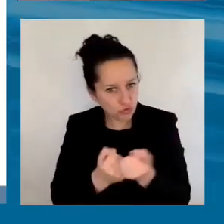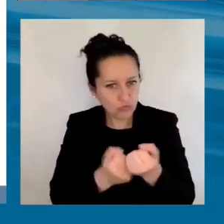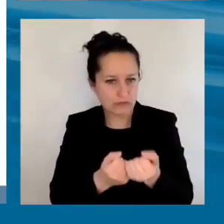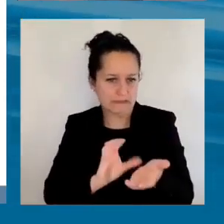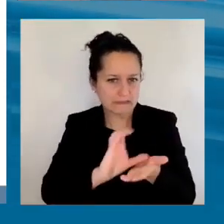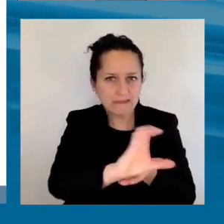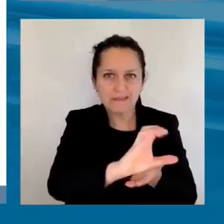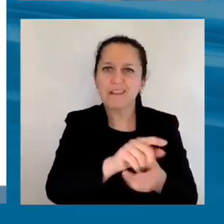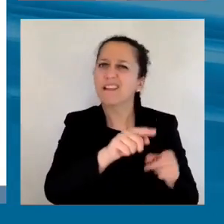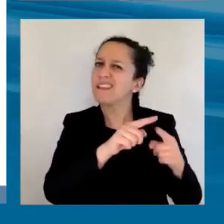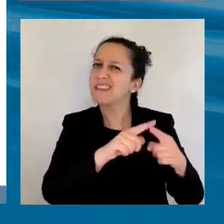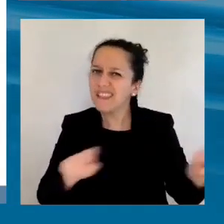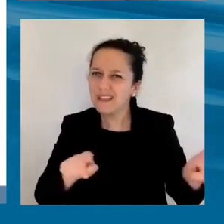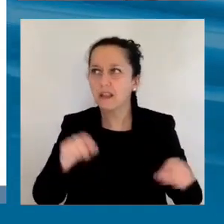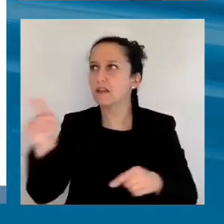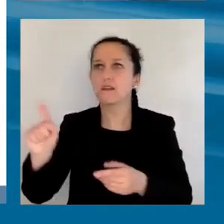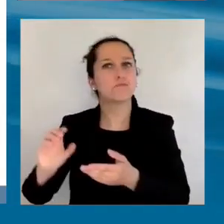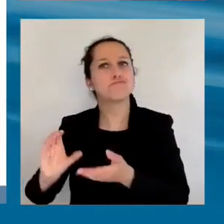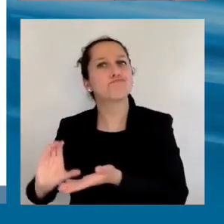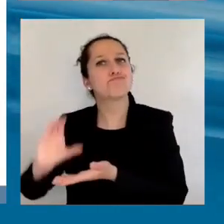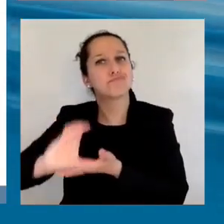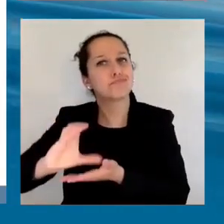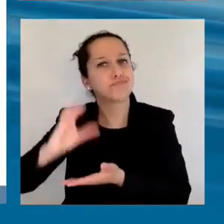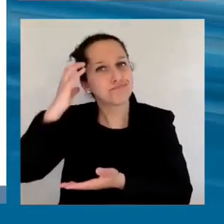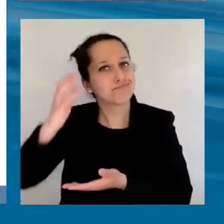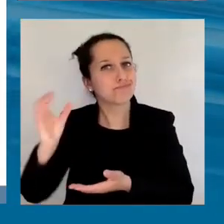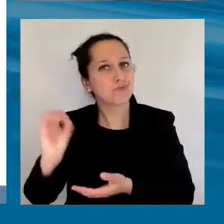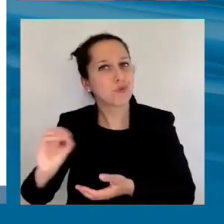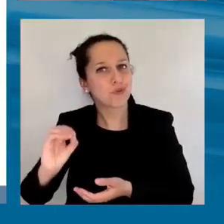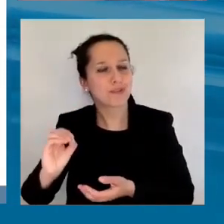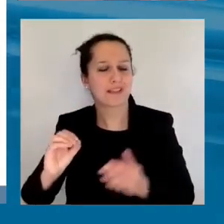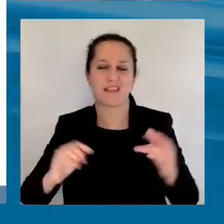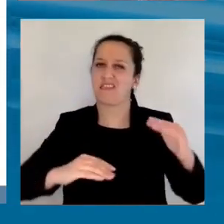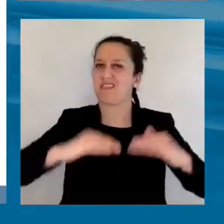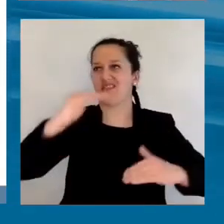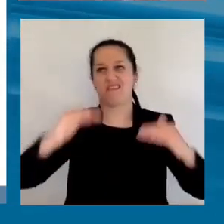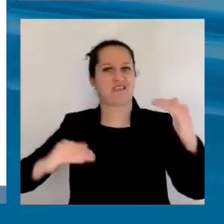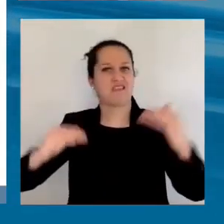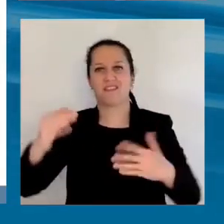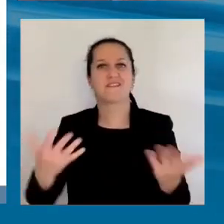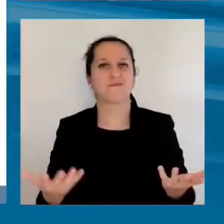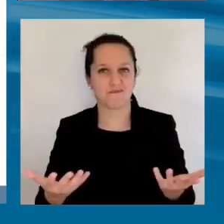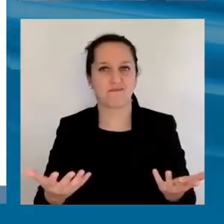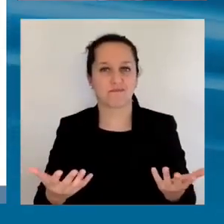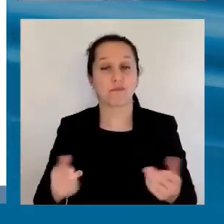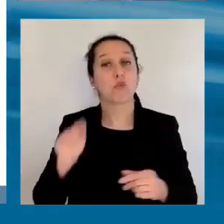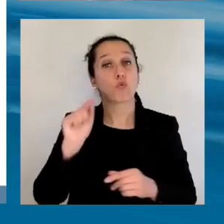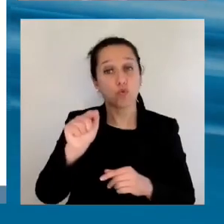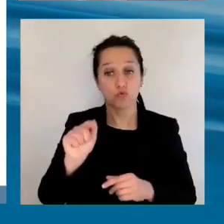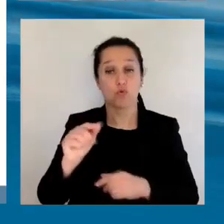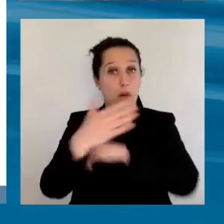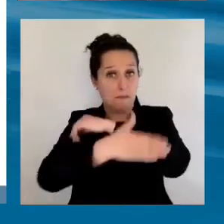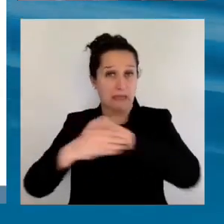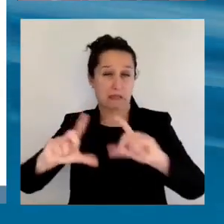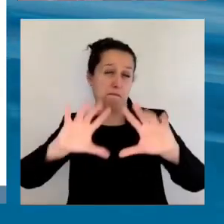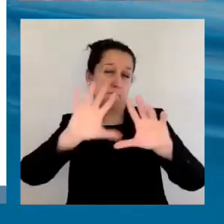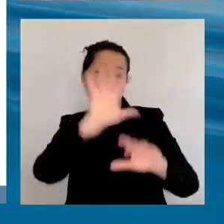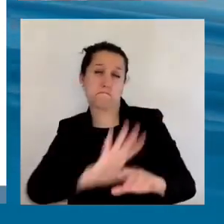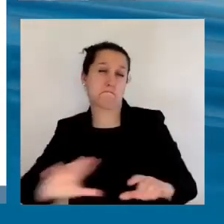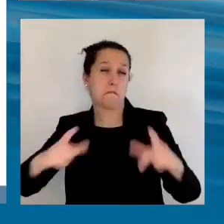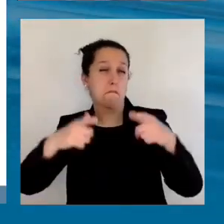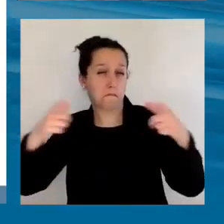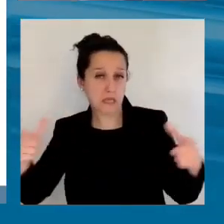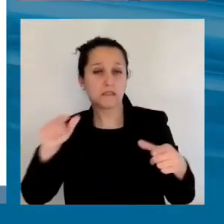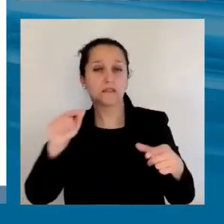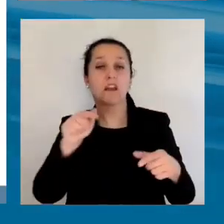problema. Y también dentro de países hay estados, dentro de países grandes, que compiten entre sí. Y ahí hay toda una discusión.